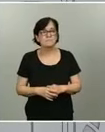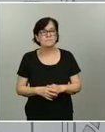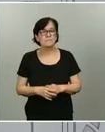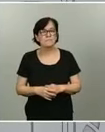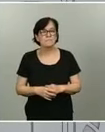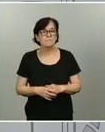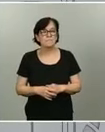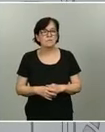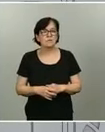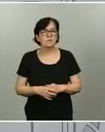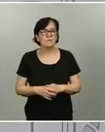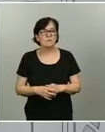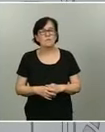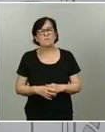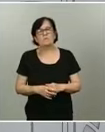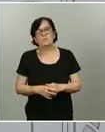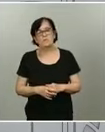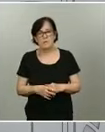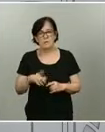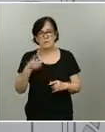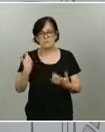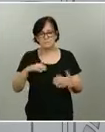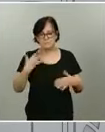Es una pregunta muy complicada.